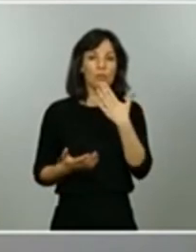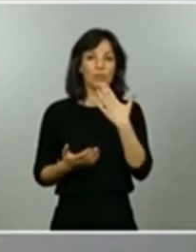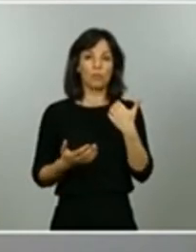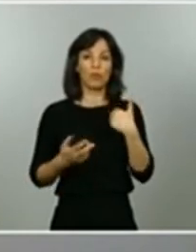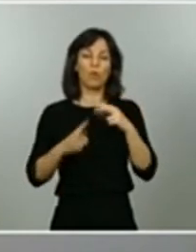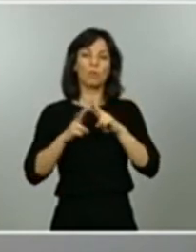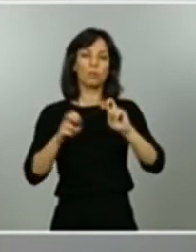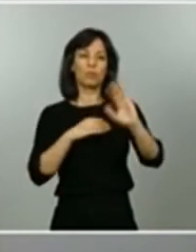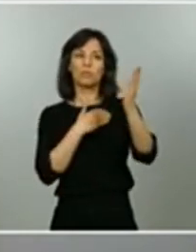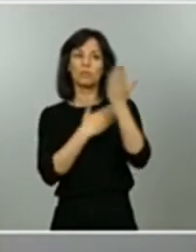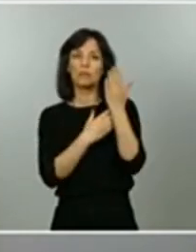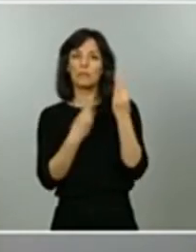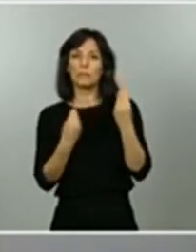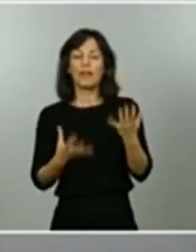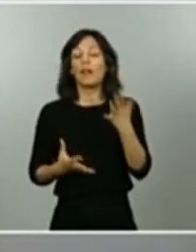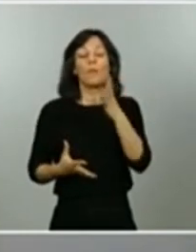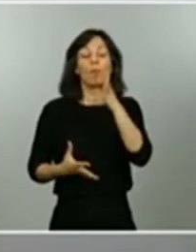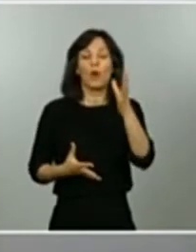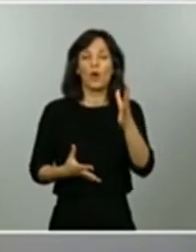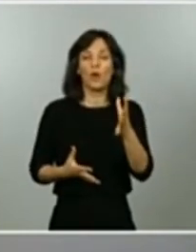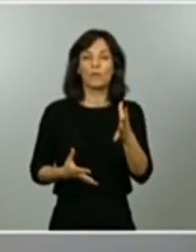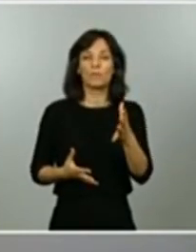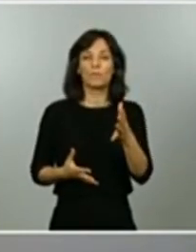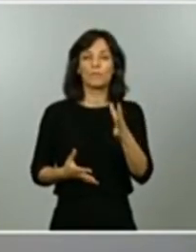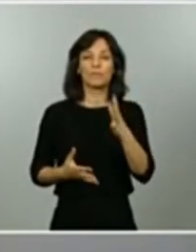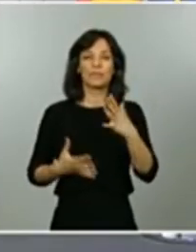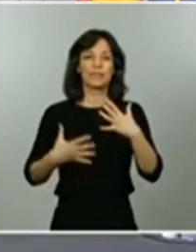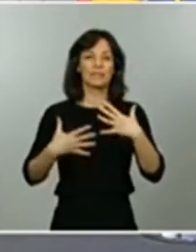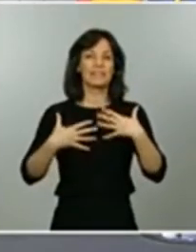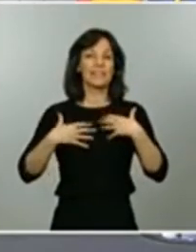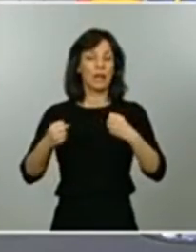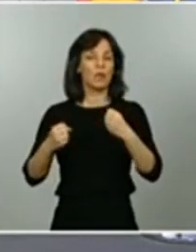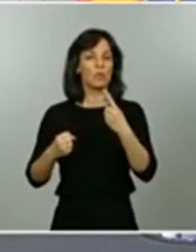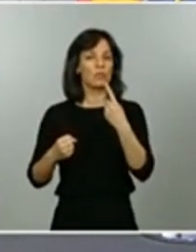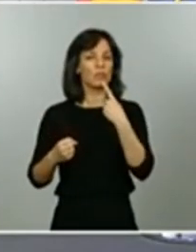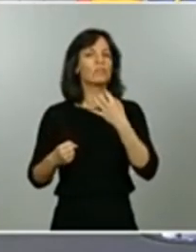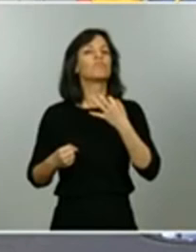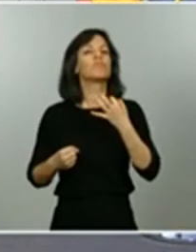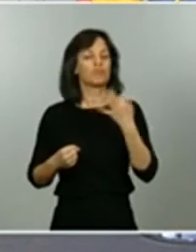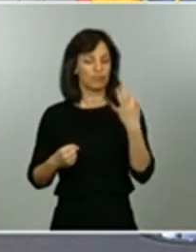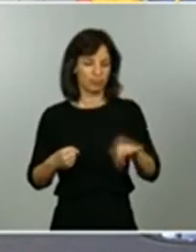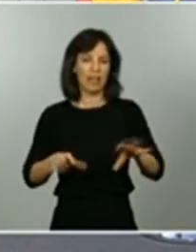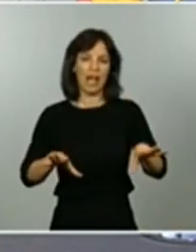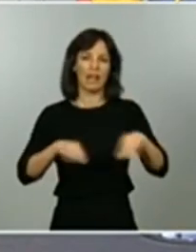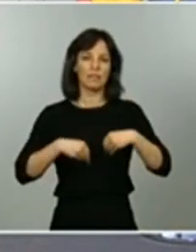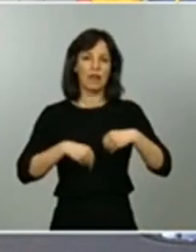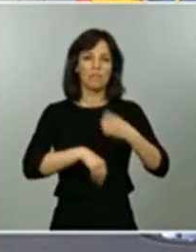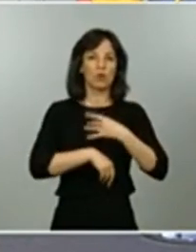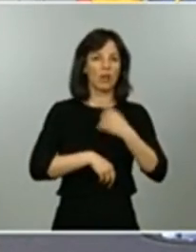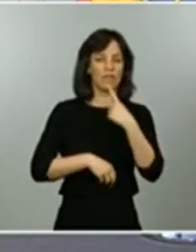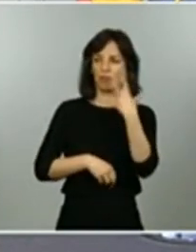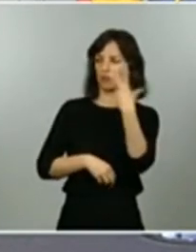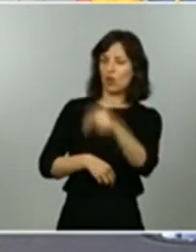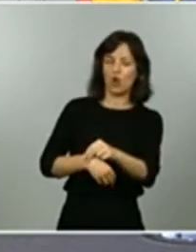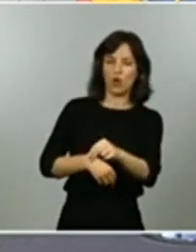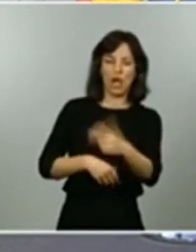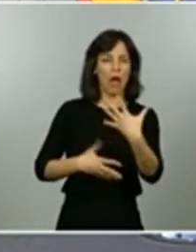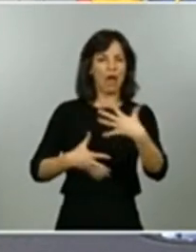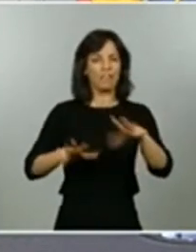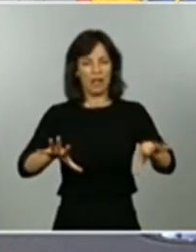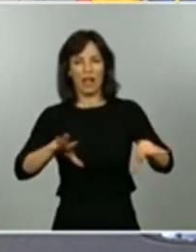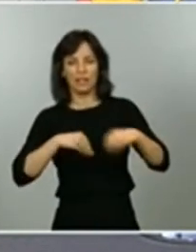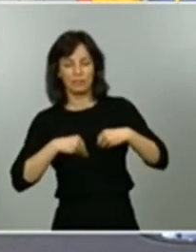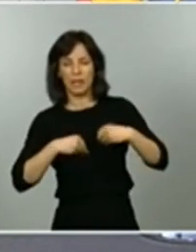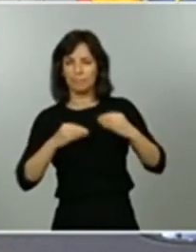la lectura política que ha tenido primero salud confirmando que habían aceptado este dibujo luego Monclo anegándolo ahora finalmente aceptándolo por otro lado